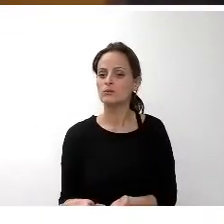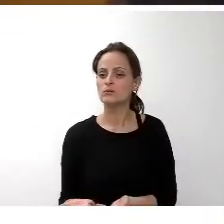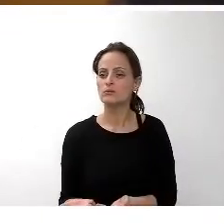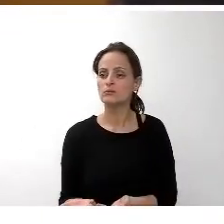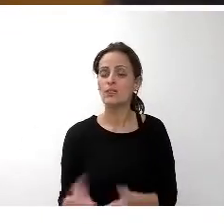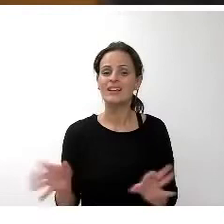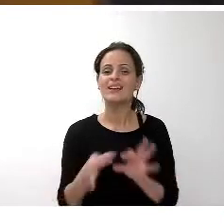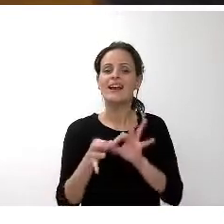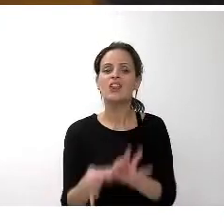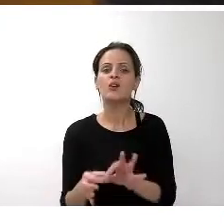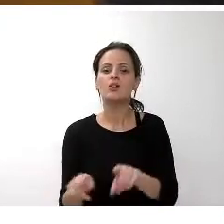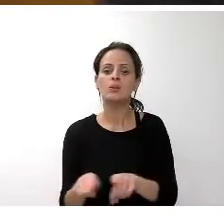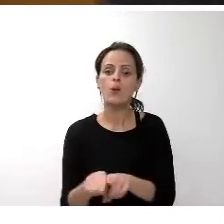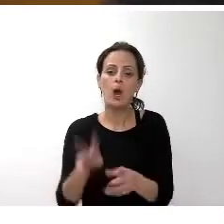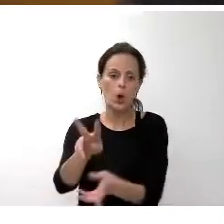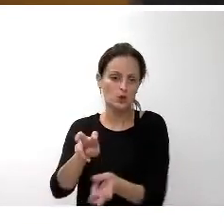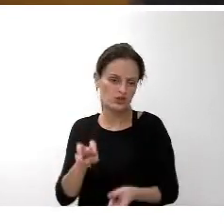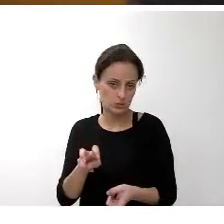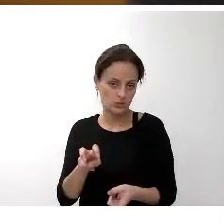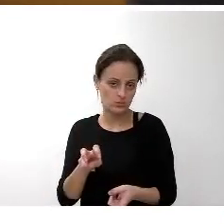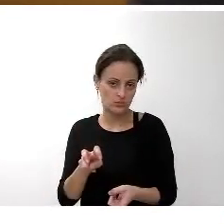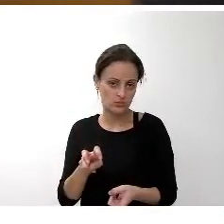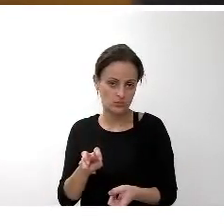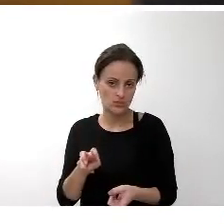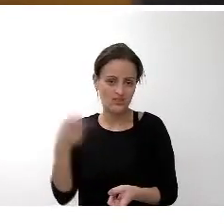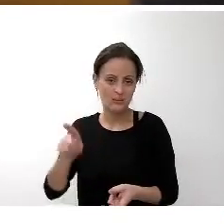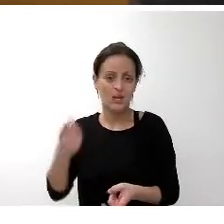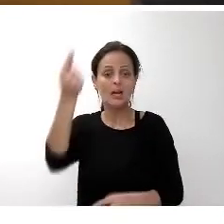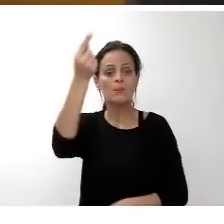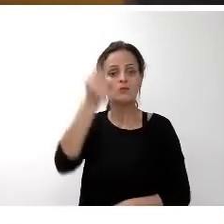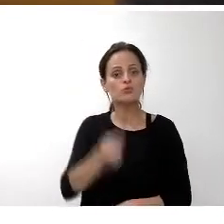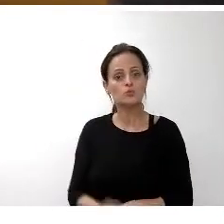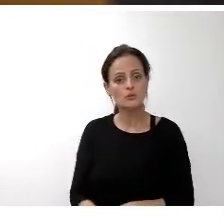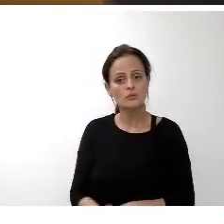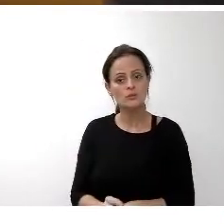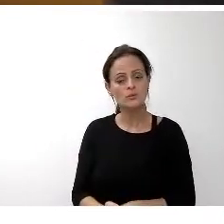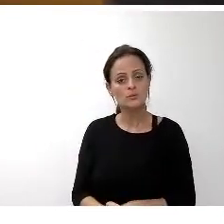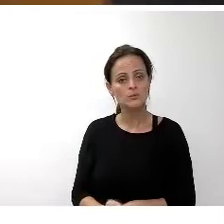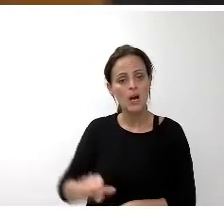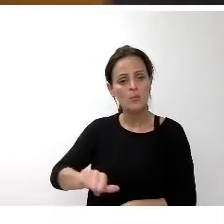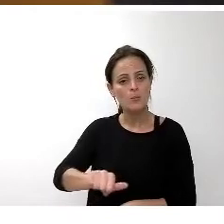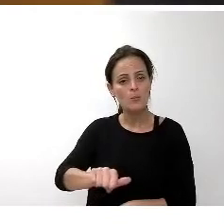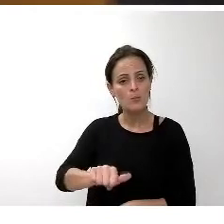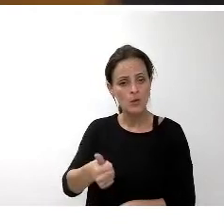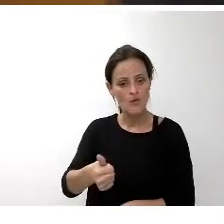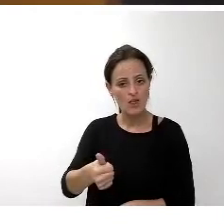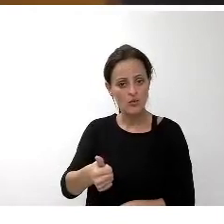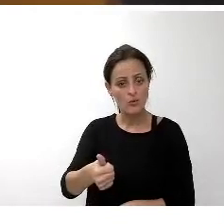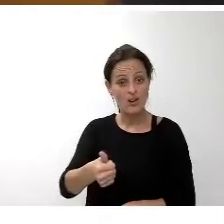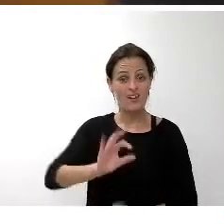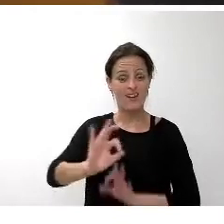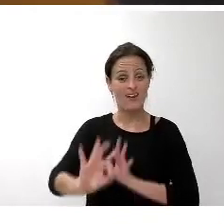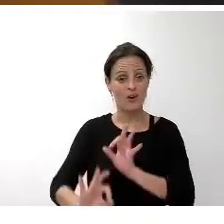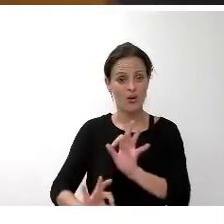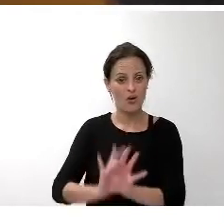respecto del consorcio de tributos, presupuesto aprobado en el órgano de dirección del mismo, pero que,